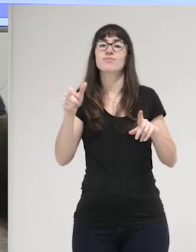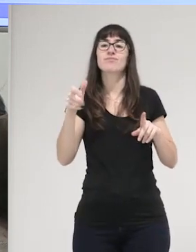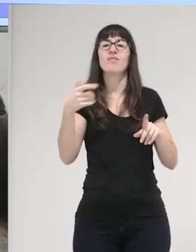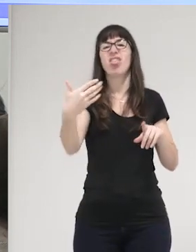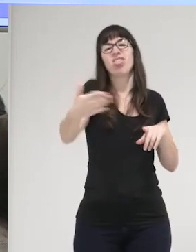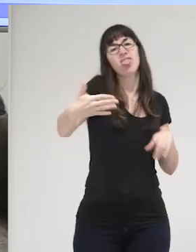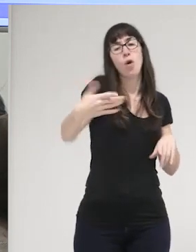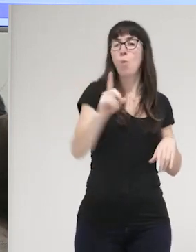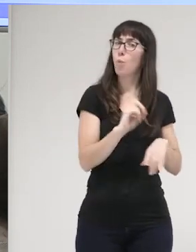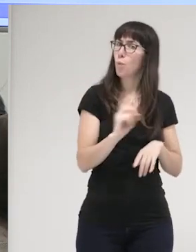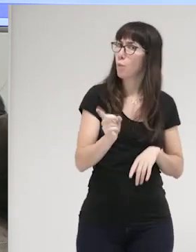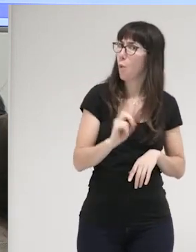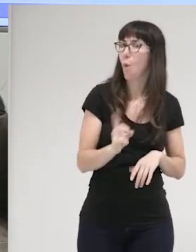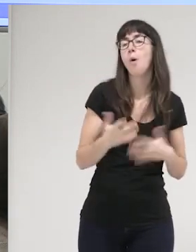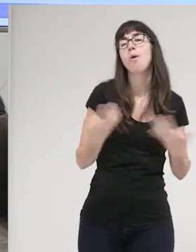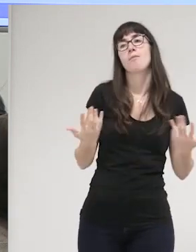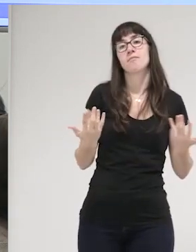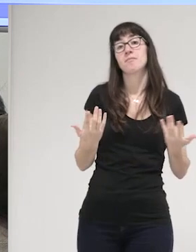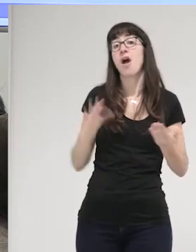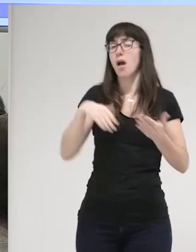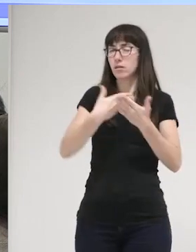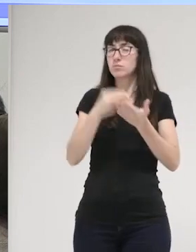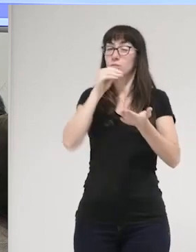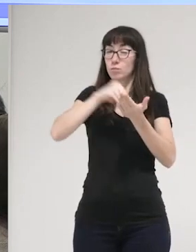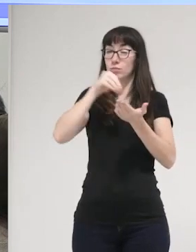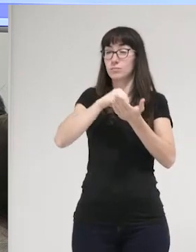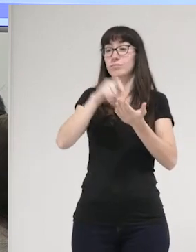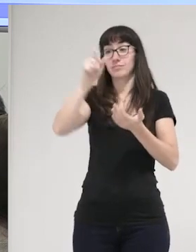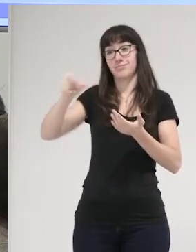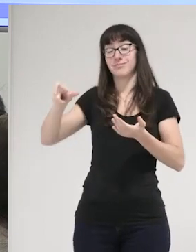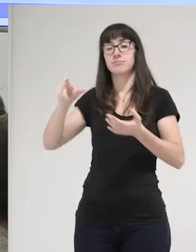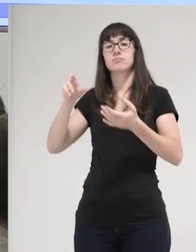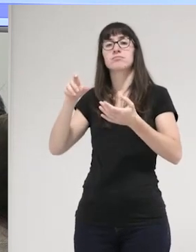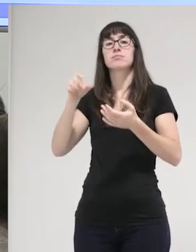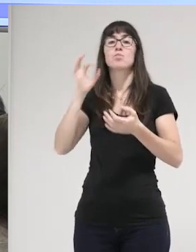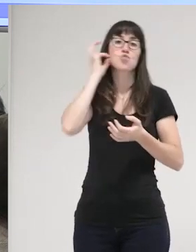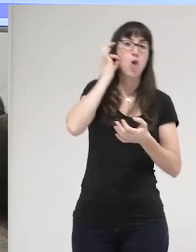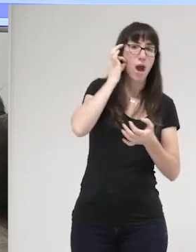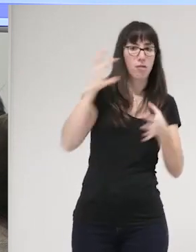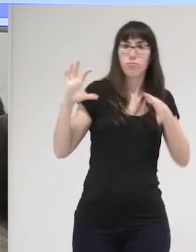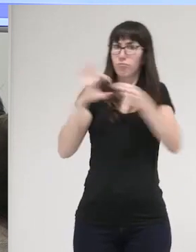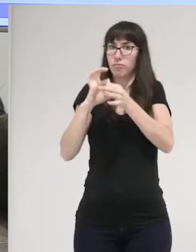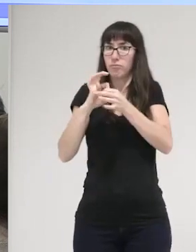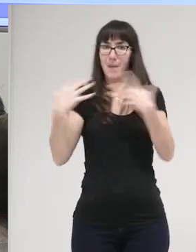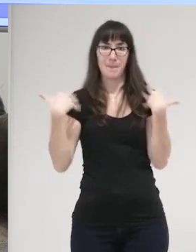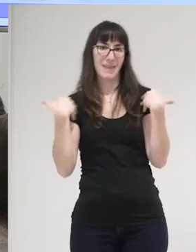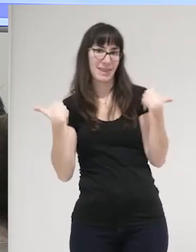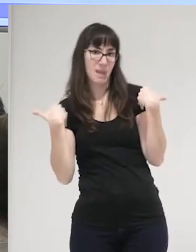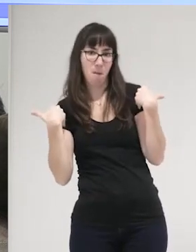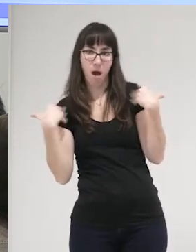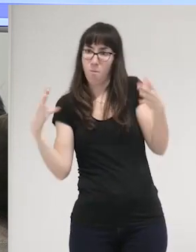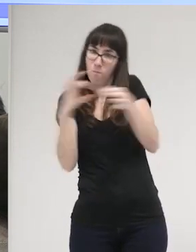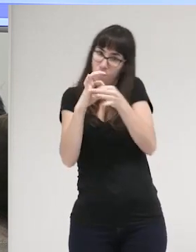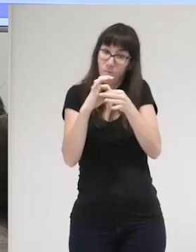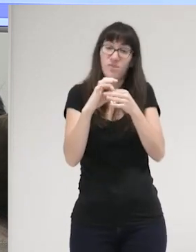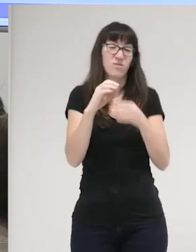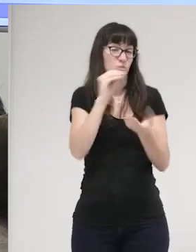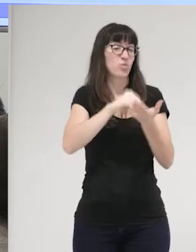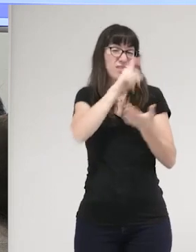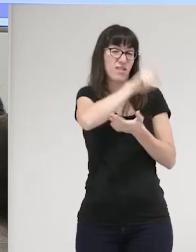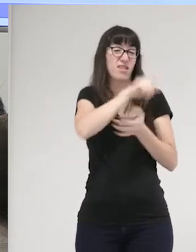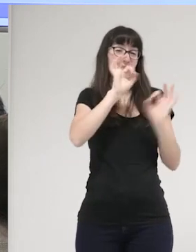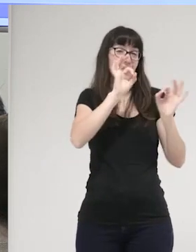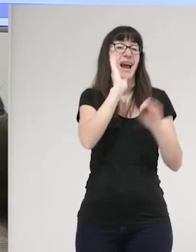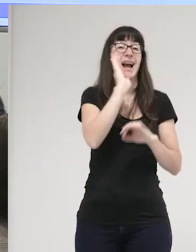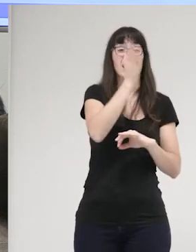incluso incluso muchas veces en esta identificación entre la mujer y la víctima ¿no? que muchas veces acaba las lógicas punitivas acaban haciendo